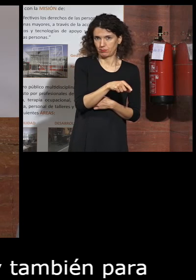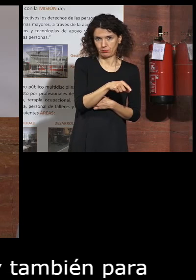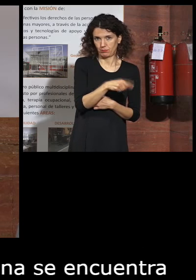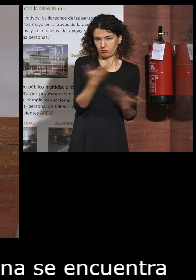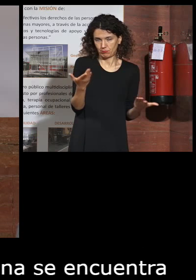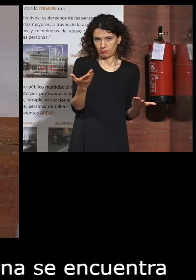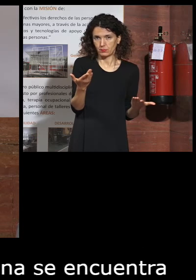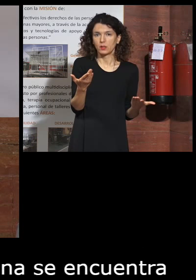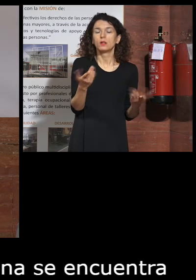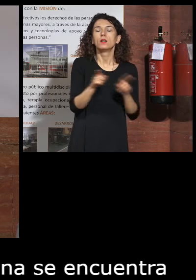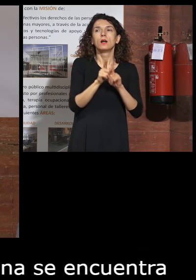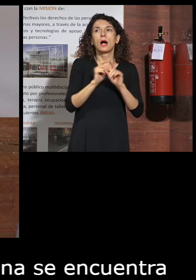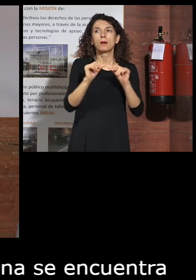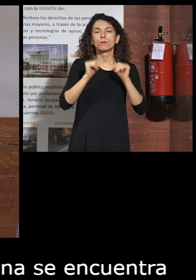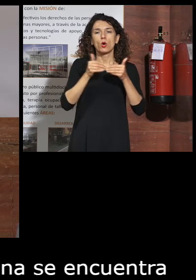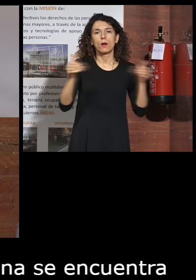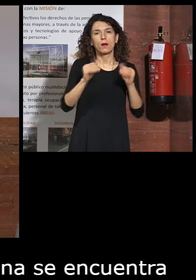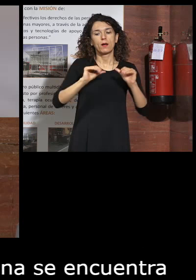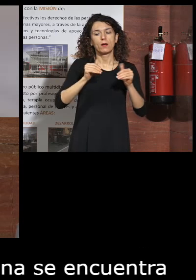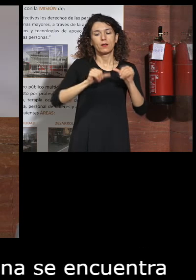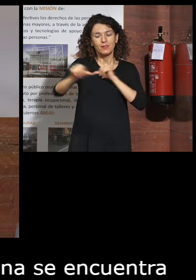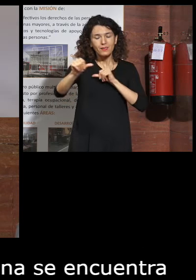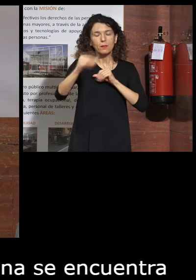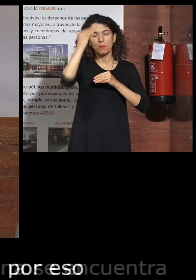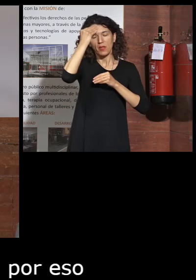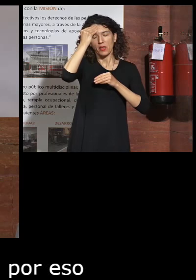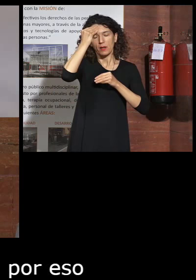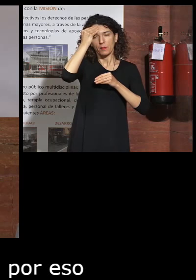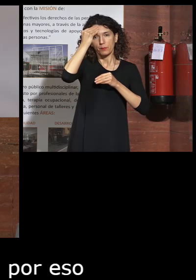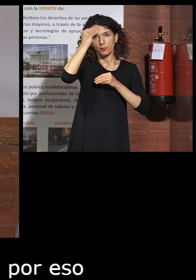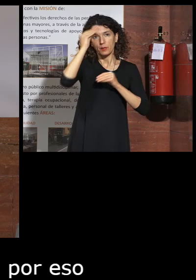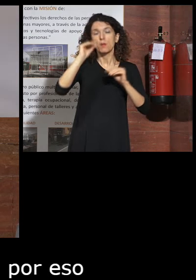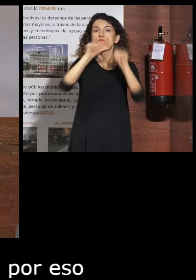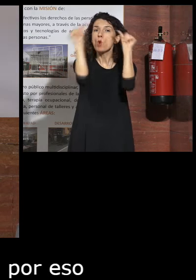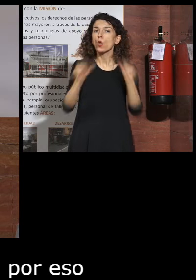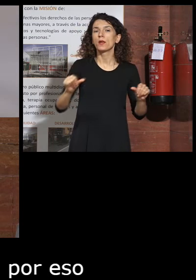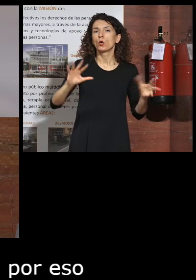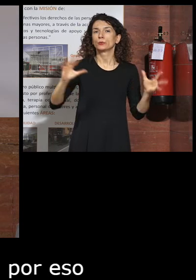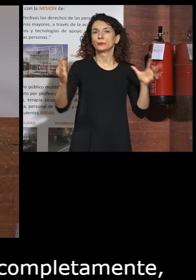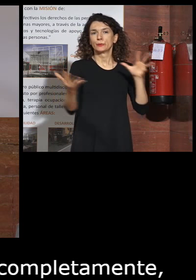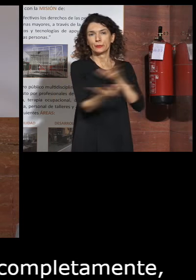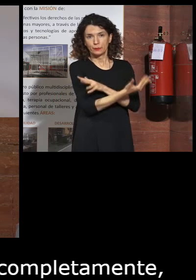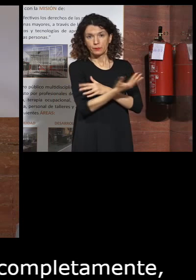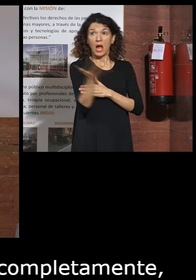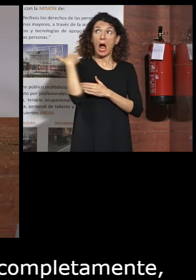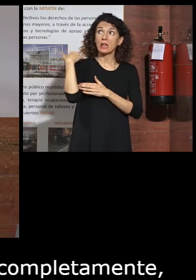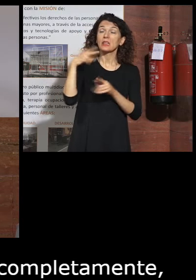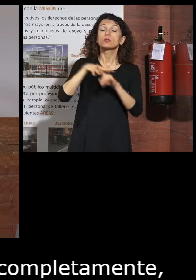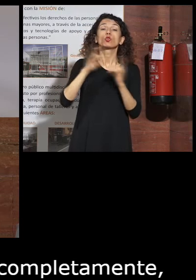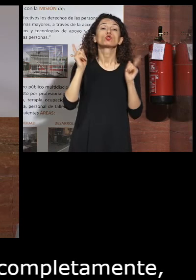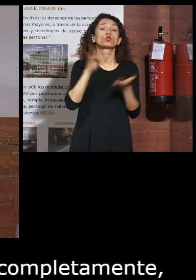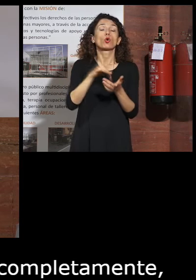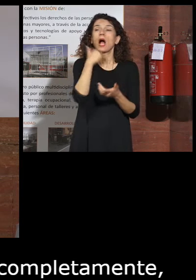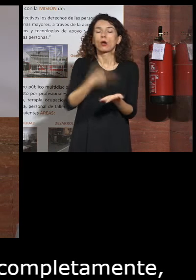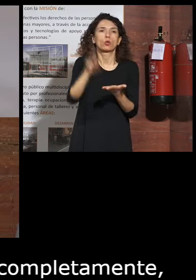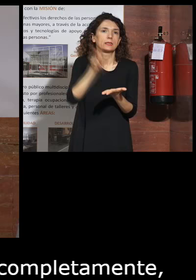comenzamos a pensar y a evolucionar completamente en un modelo de que lo comenzamos únicamente para situaciones de alarma por